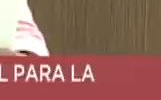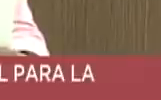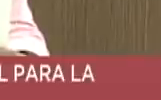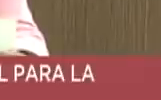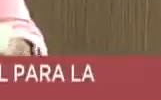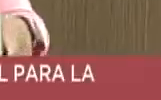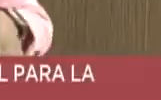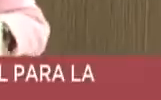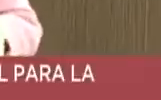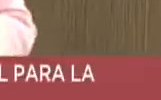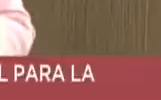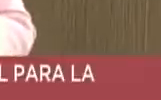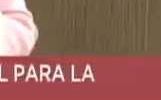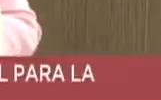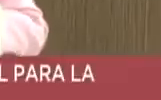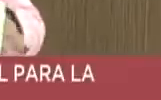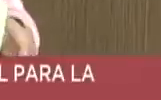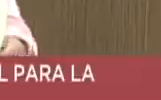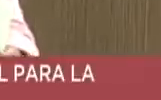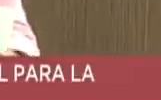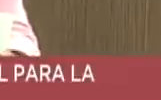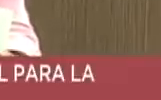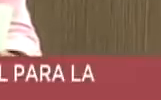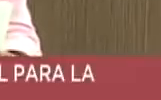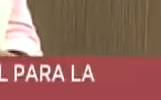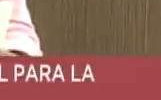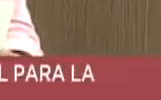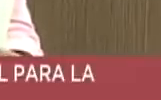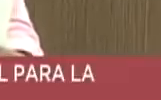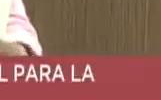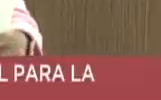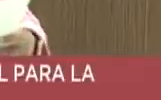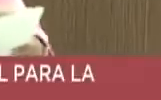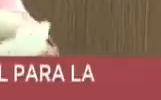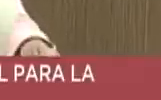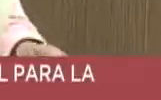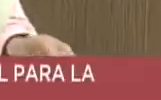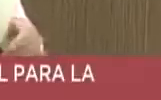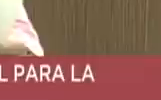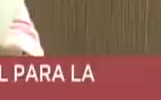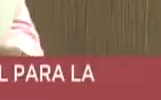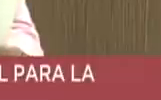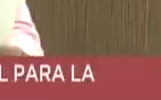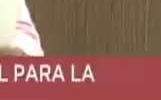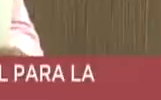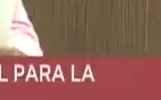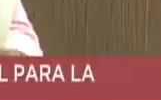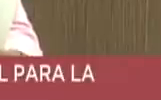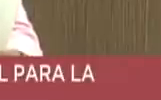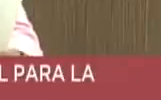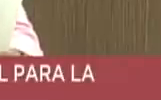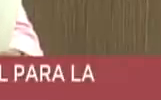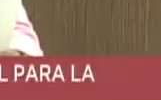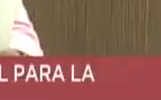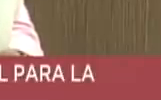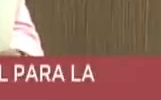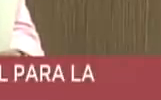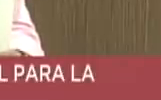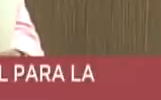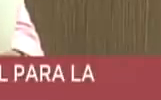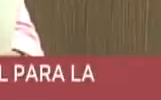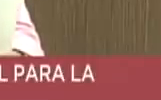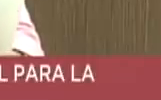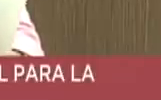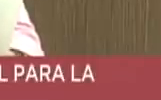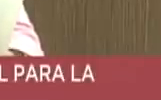que ya de forma enfática, alerta de que América Latina es el nuevo epicentro mundial del coronavirus.